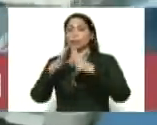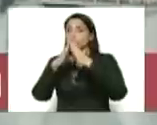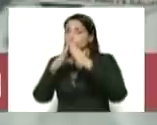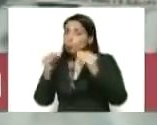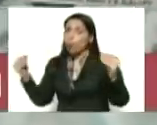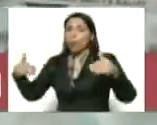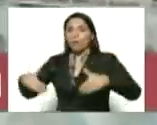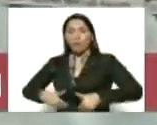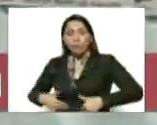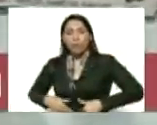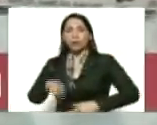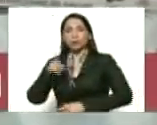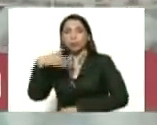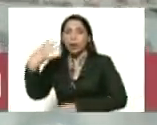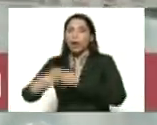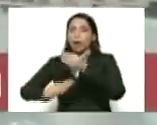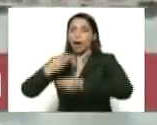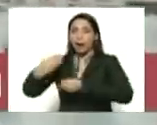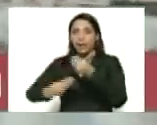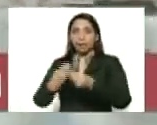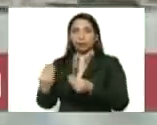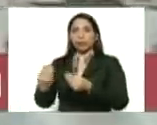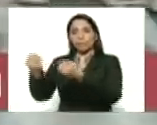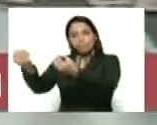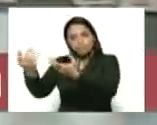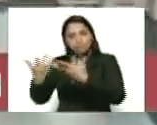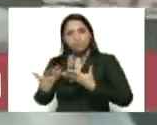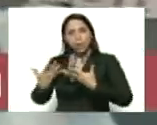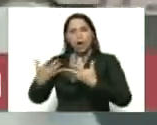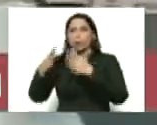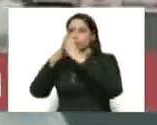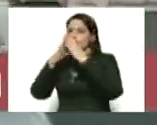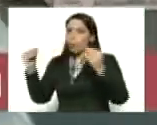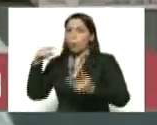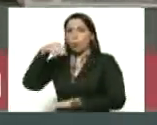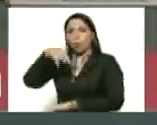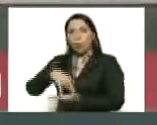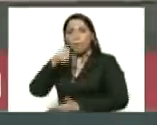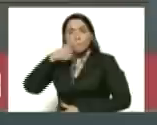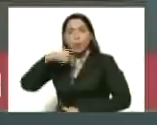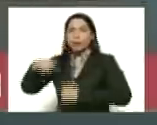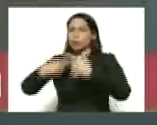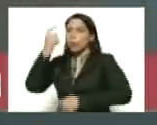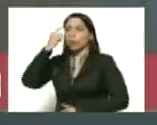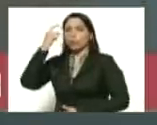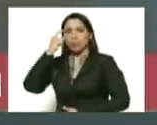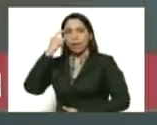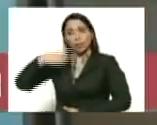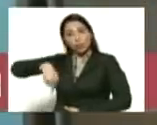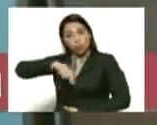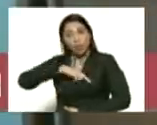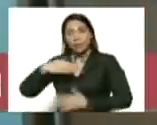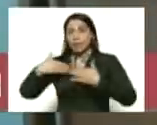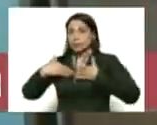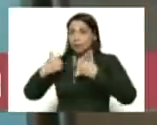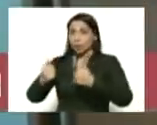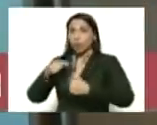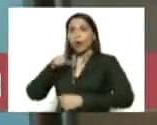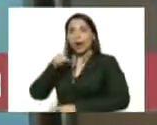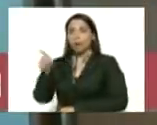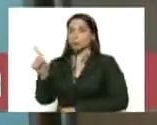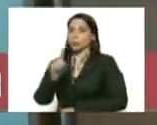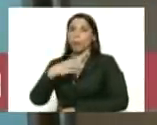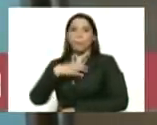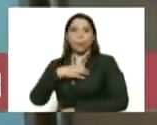esfuerzo que usted ha hecho y que nos regala todos los carabueños día a día en nuestra salud esto no sería